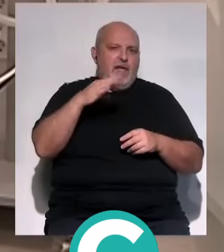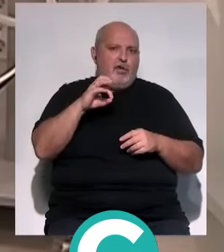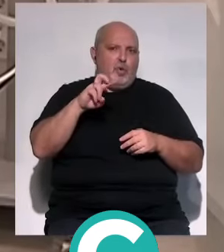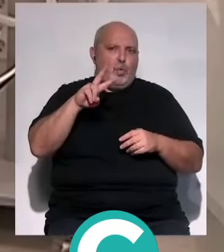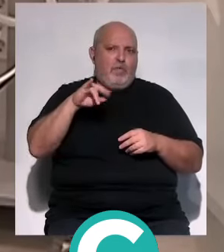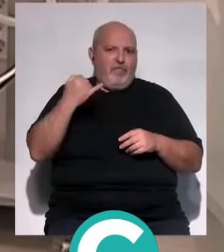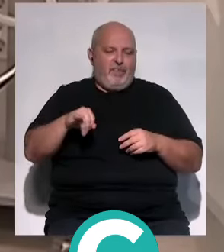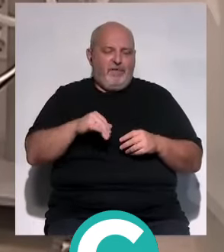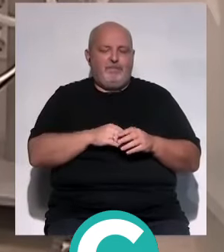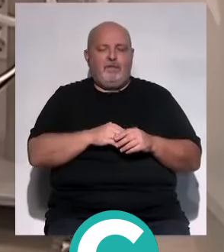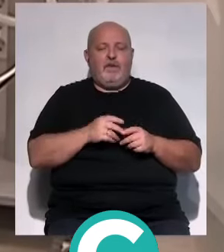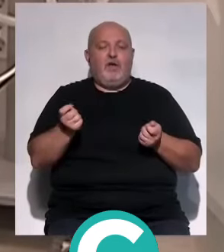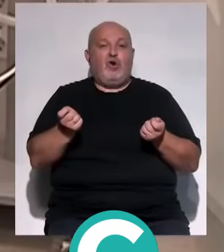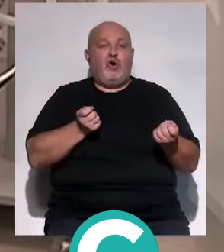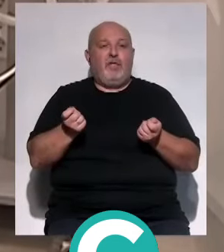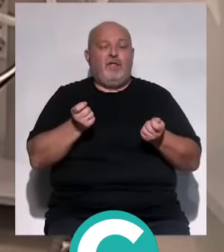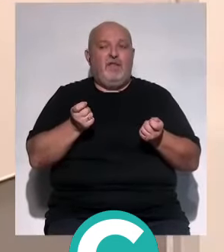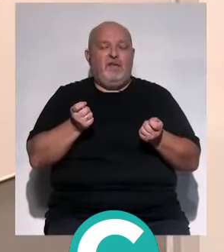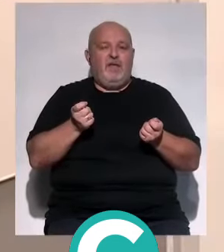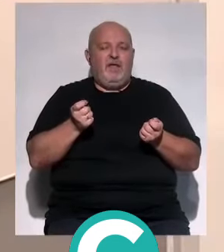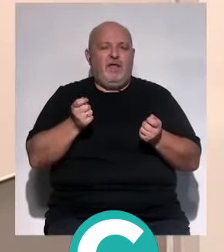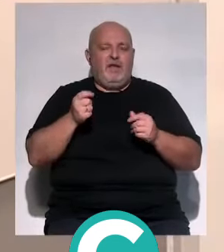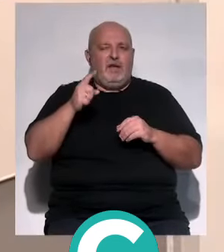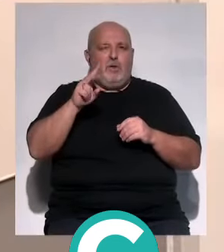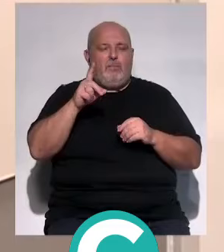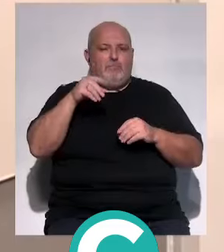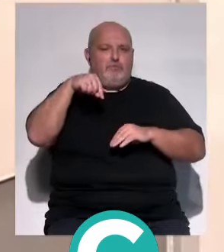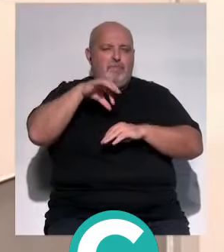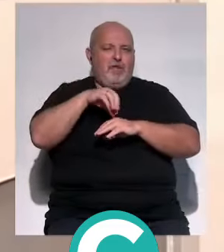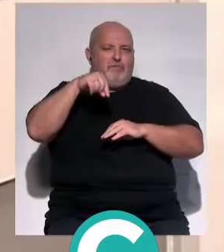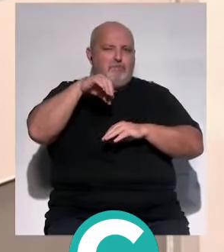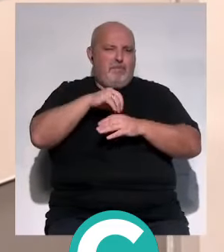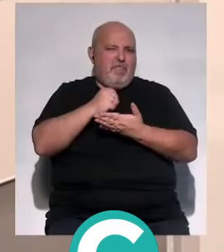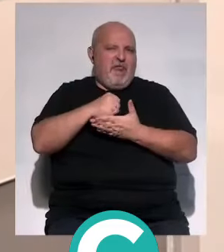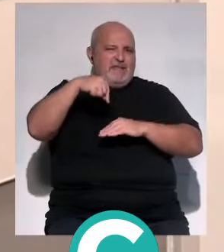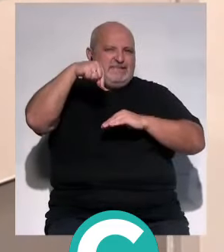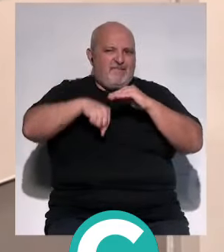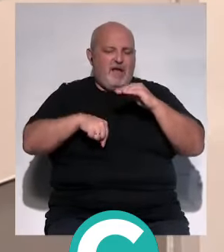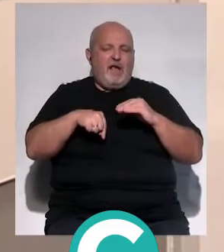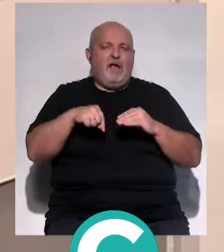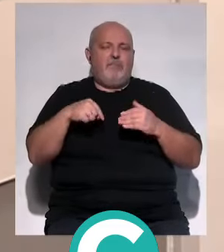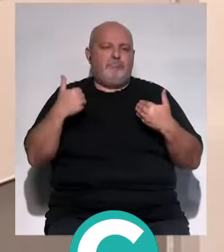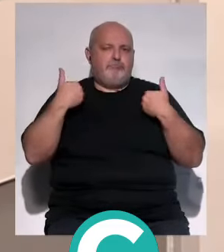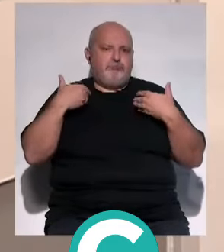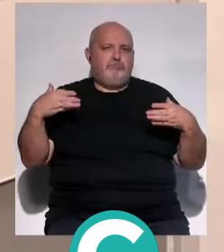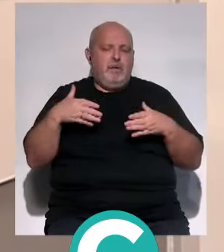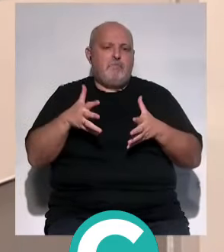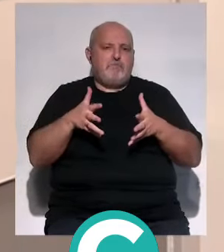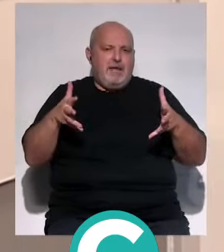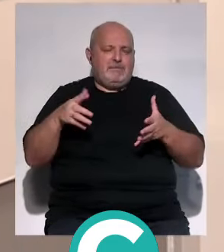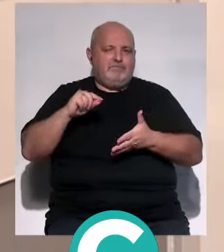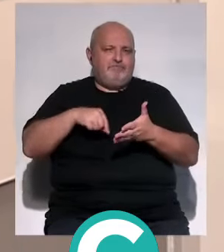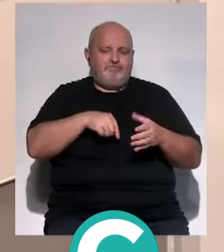Y nuestra coordinación de intensivo con el doctor Rubio, a la cabeza de este grupo de intensivistas.